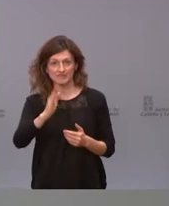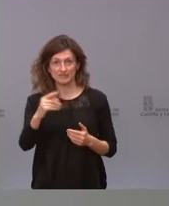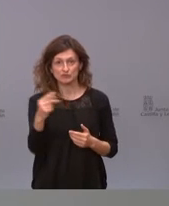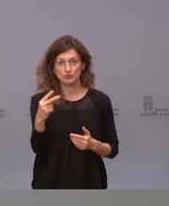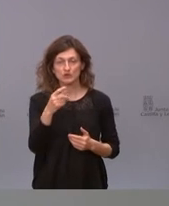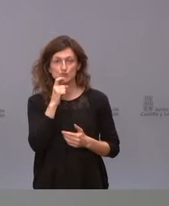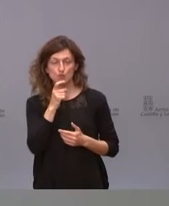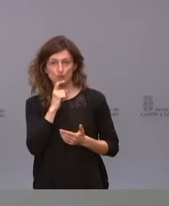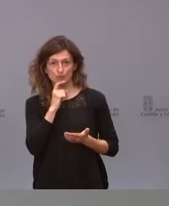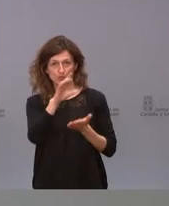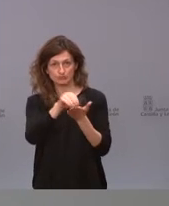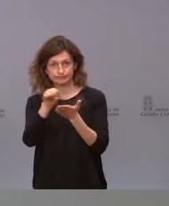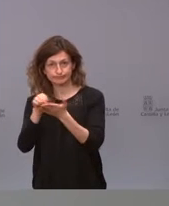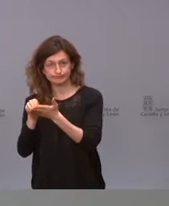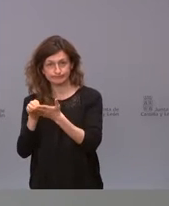van